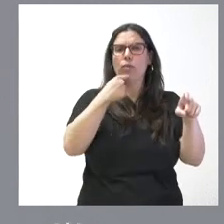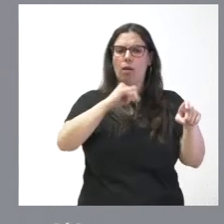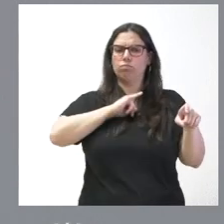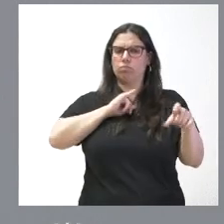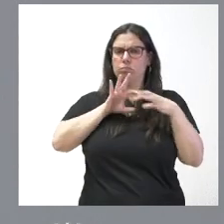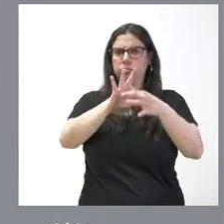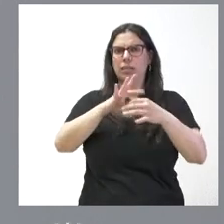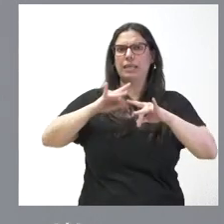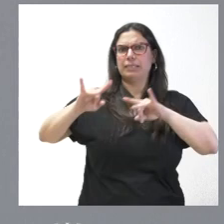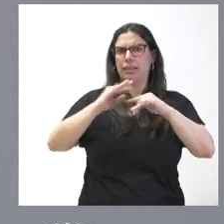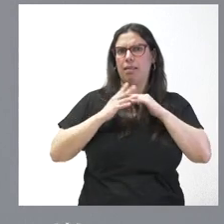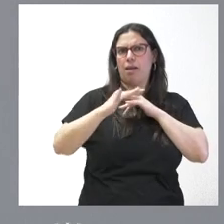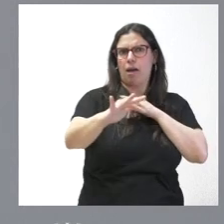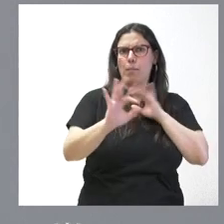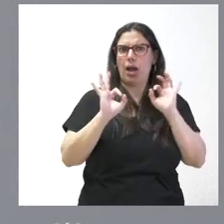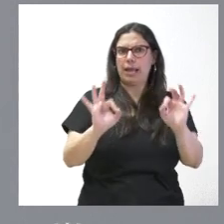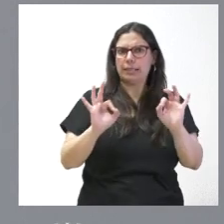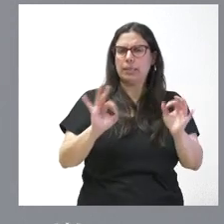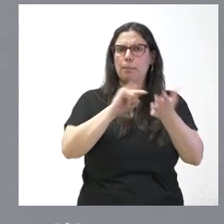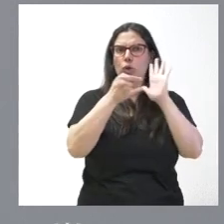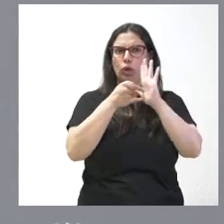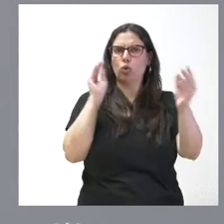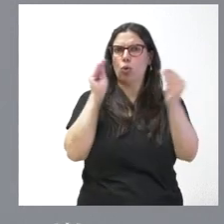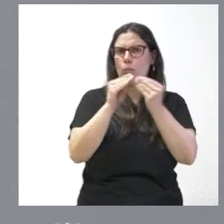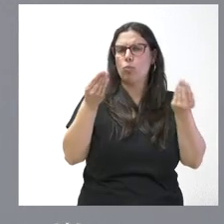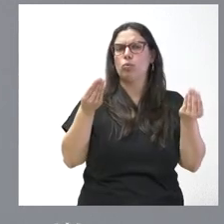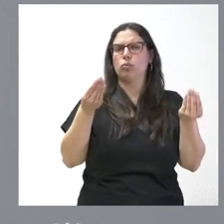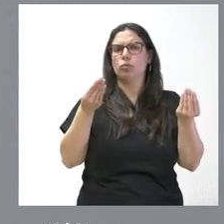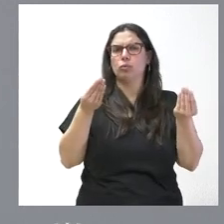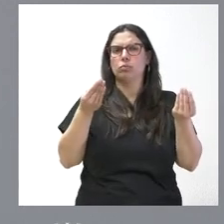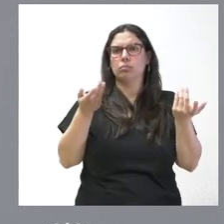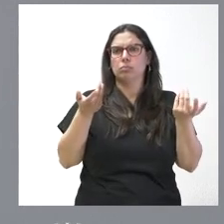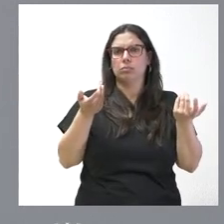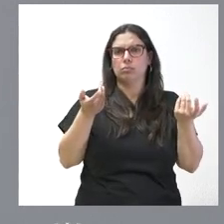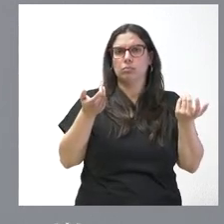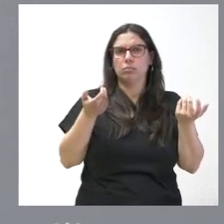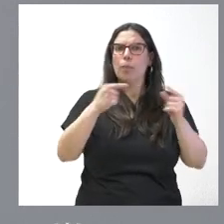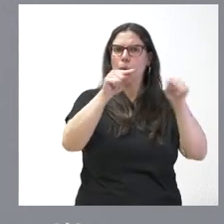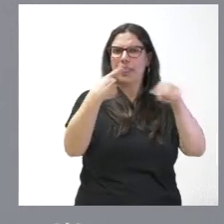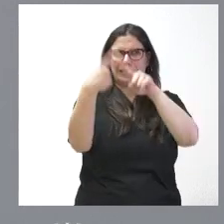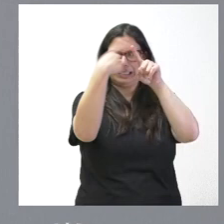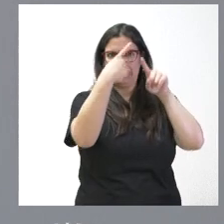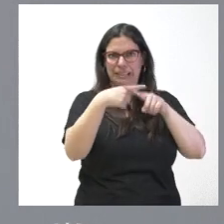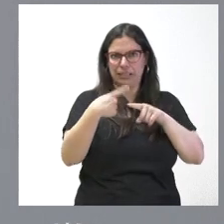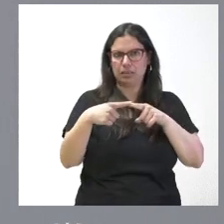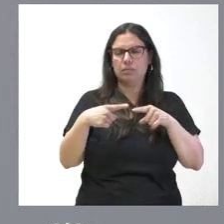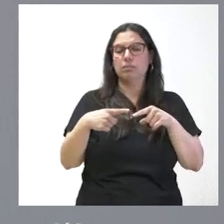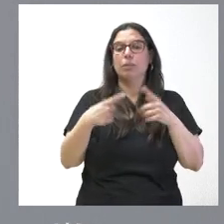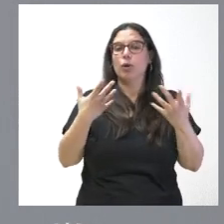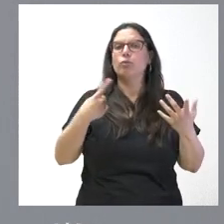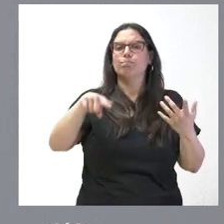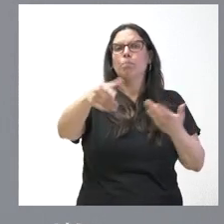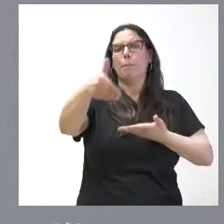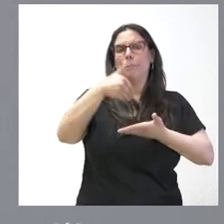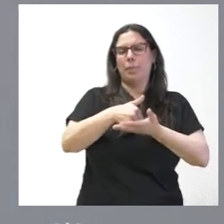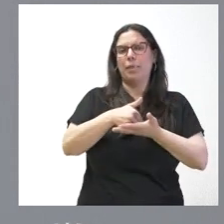con lo que es Tierra de Campos y tenían un proyecto común municipios de varias provincias en torno a Tierra de Campos y nos pidieron